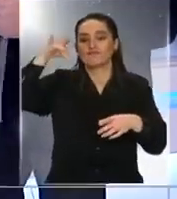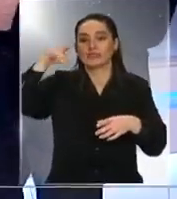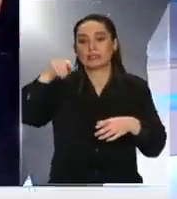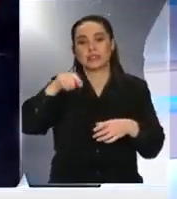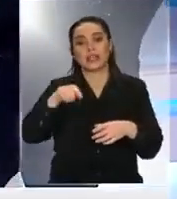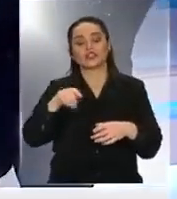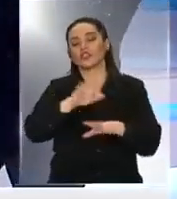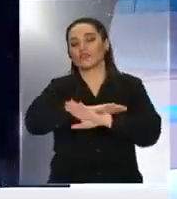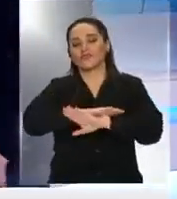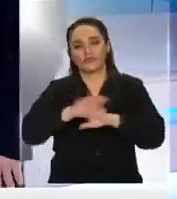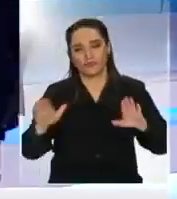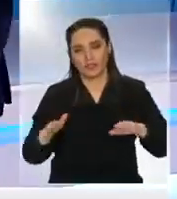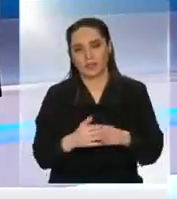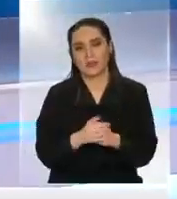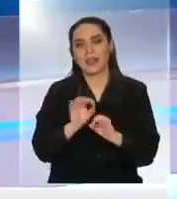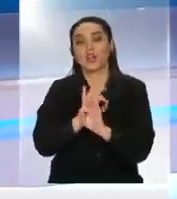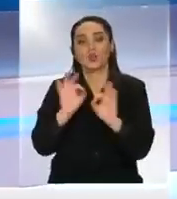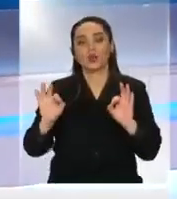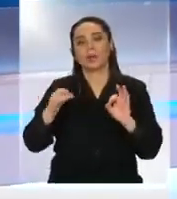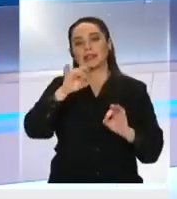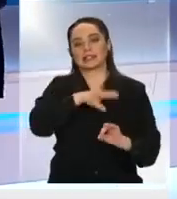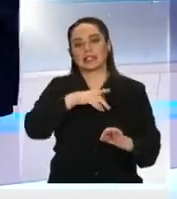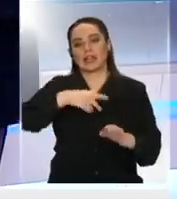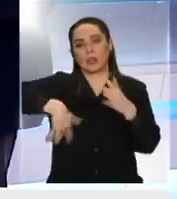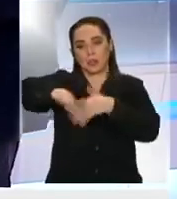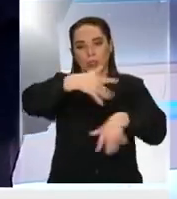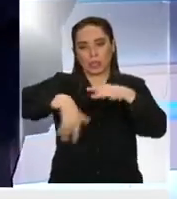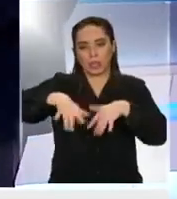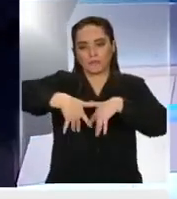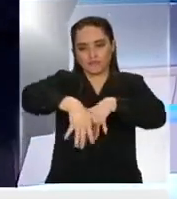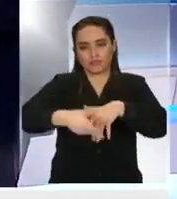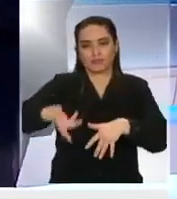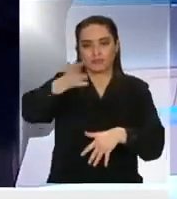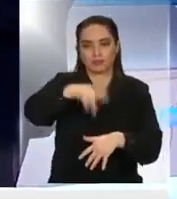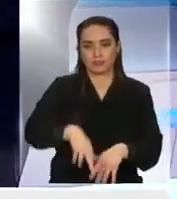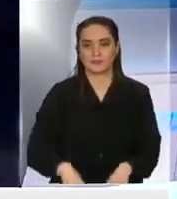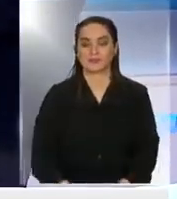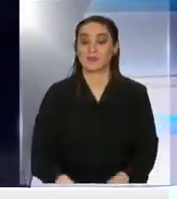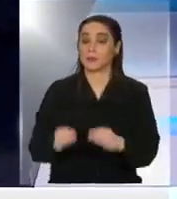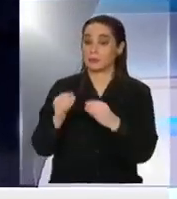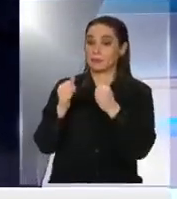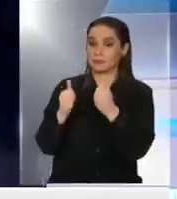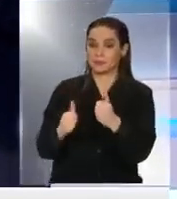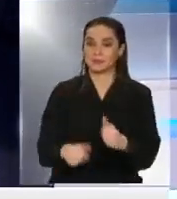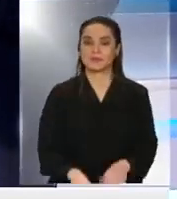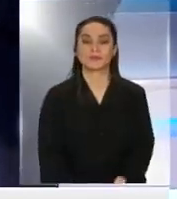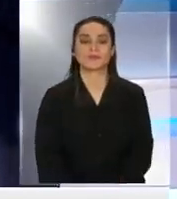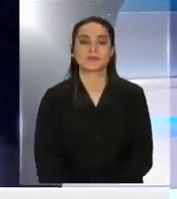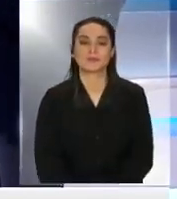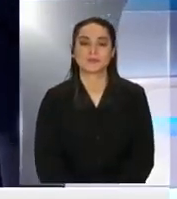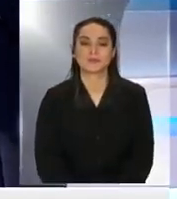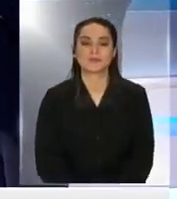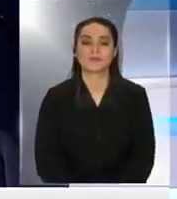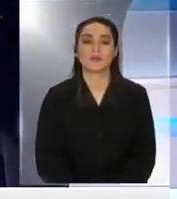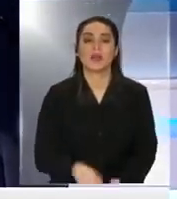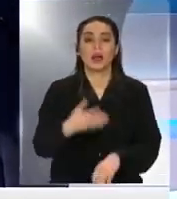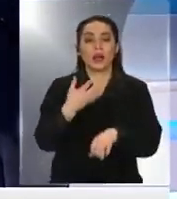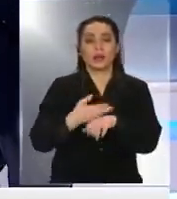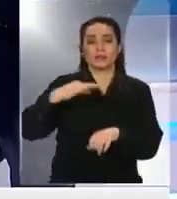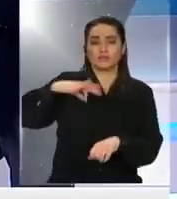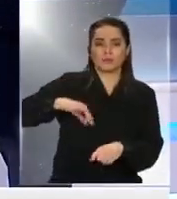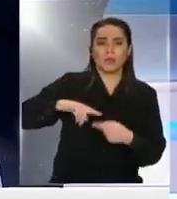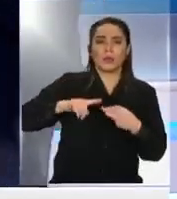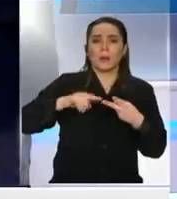pregunta Daniel, es tuyo. Hazme caso, suavecito. Muy bien. Muy bien, ¿ah? Bien, tenemos pensiones, pregunta